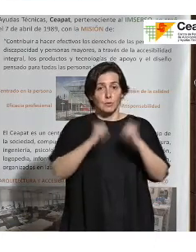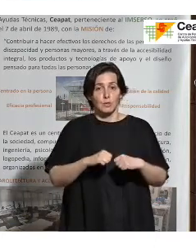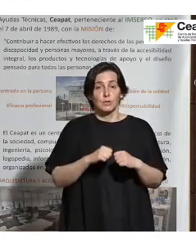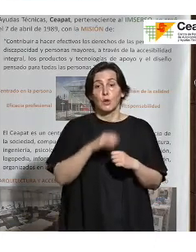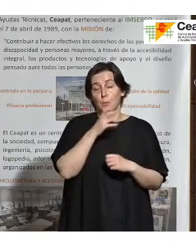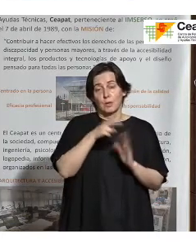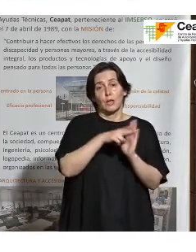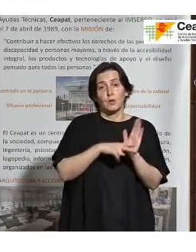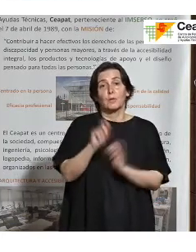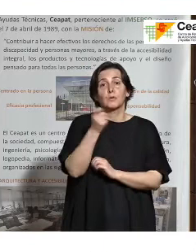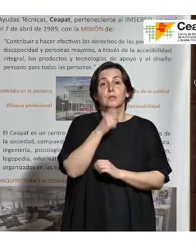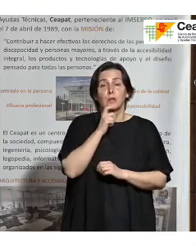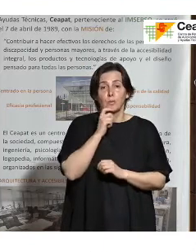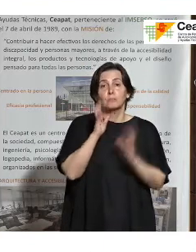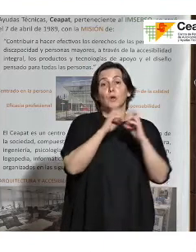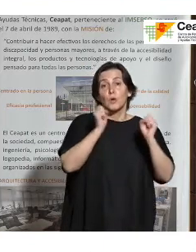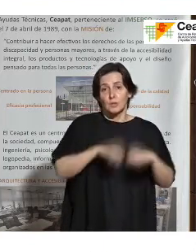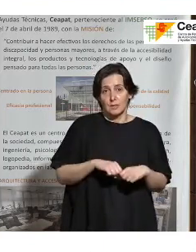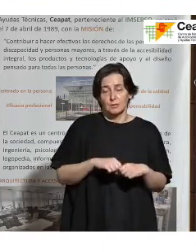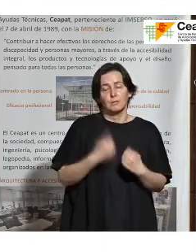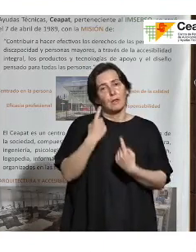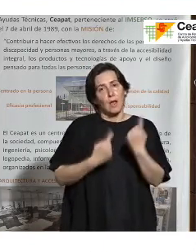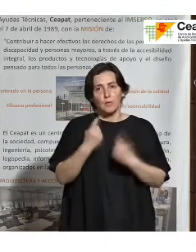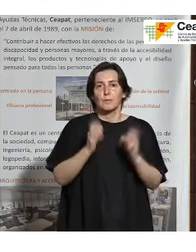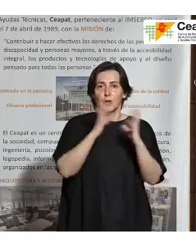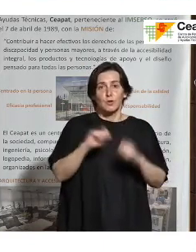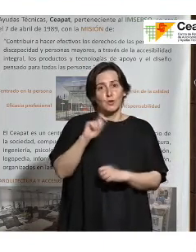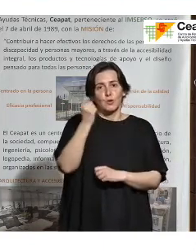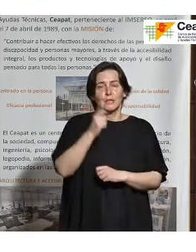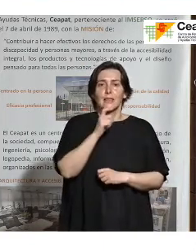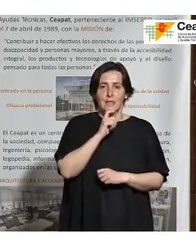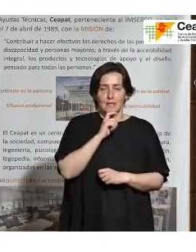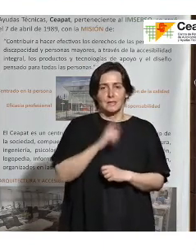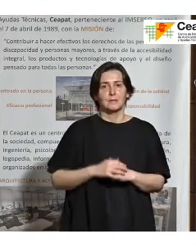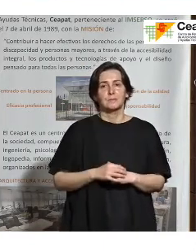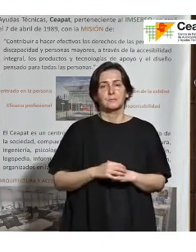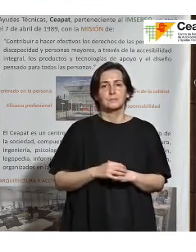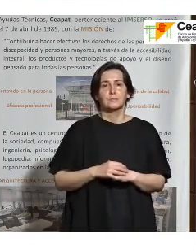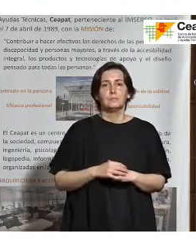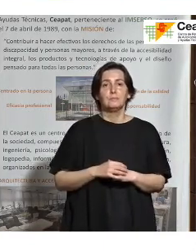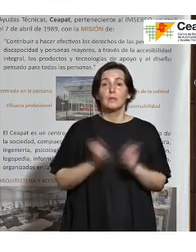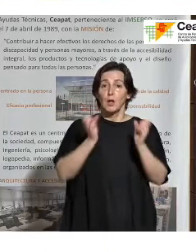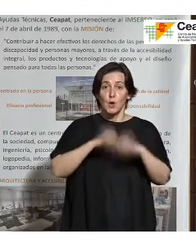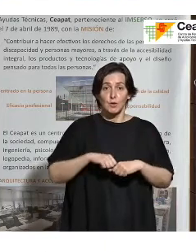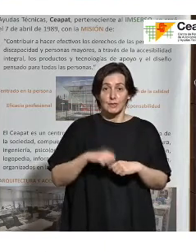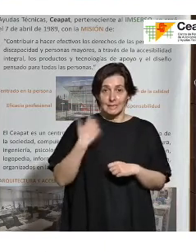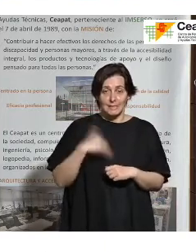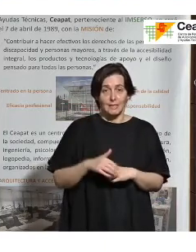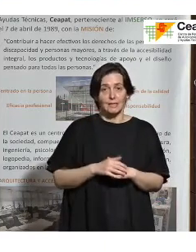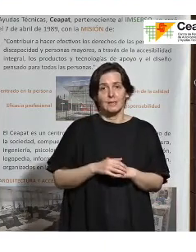se hacen por consenso, a veces nos resultaba bastante complicado y una vez que llegamos a este consenso